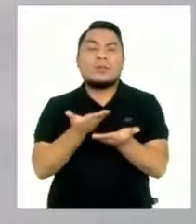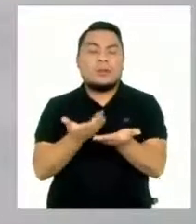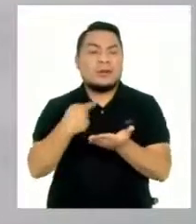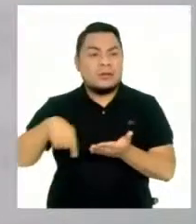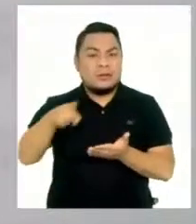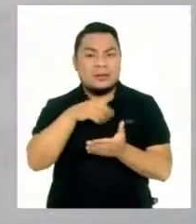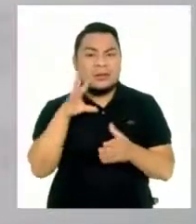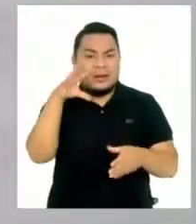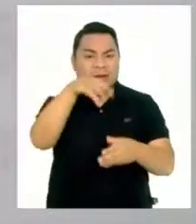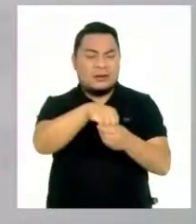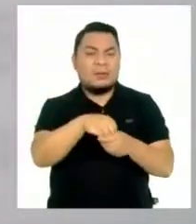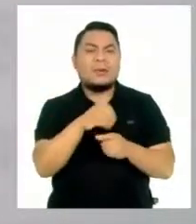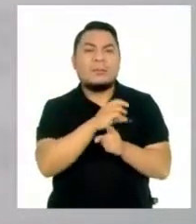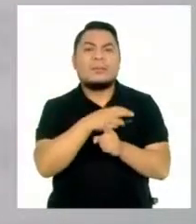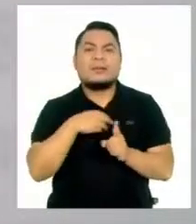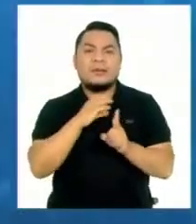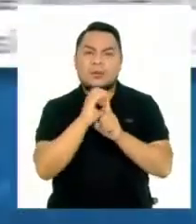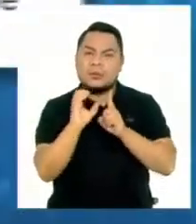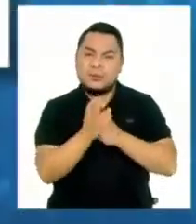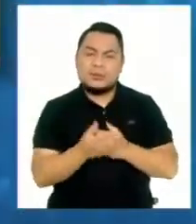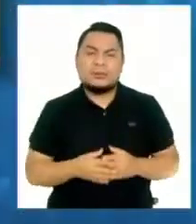fusionarse con el Ministerio de Cultura.